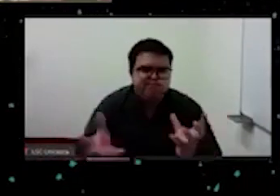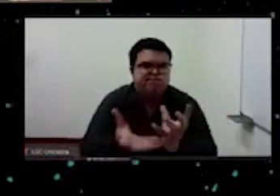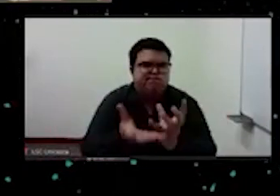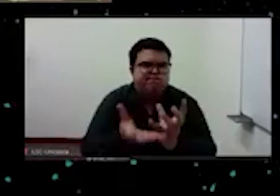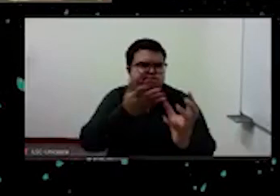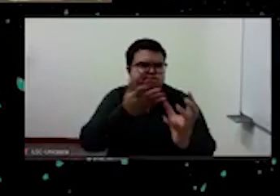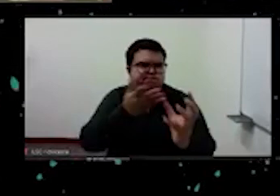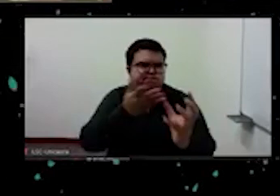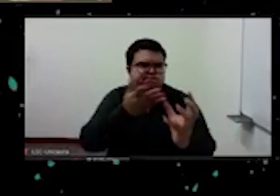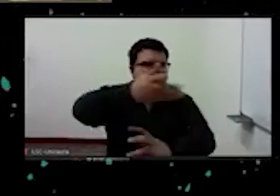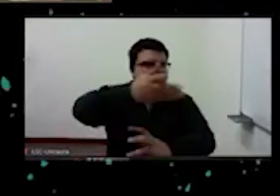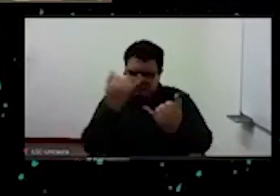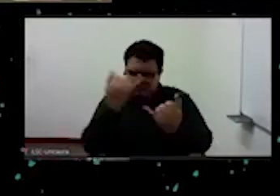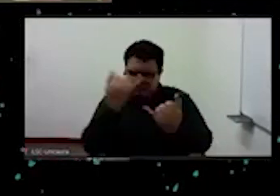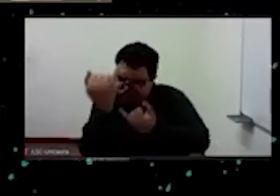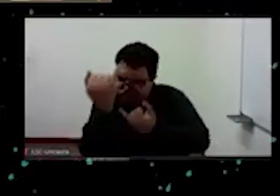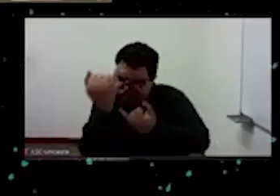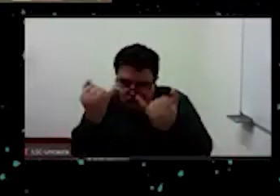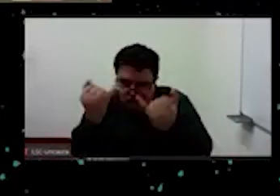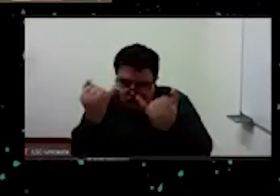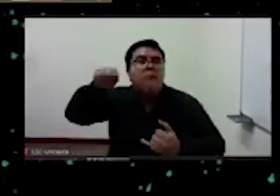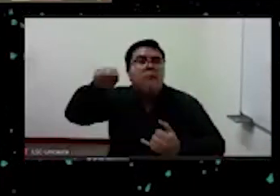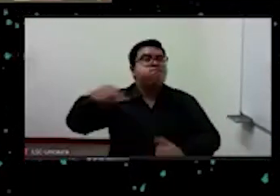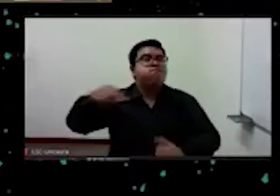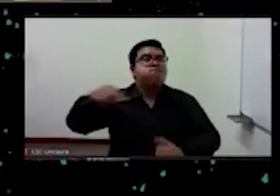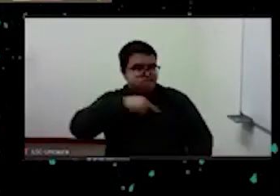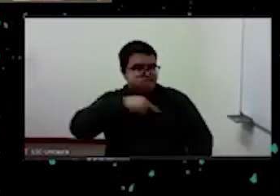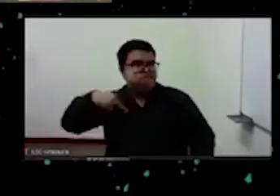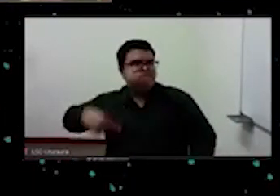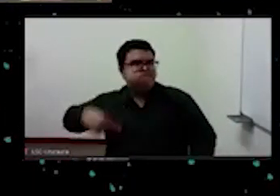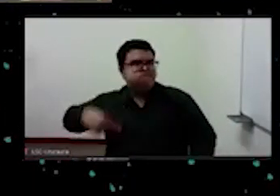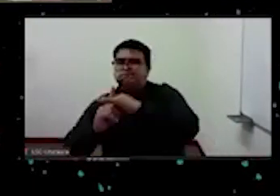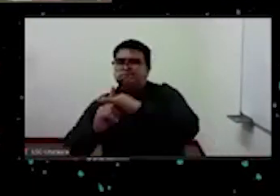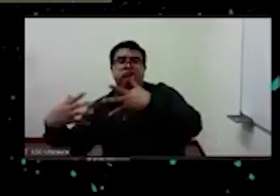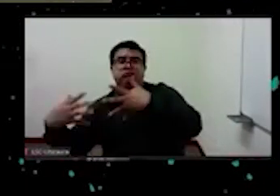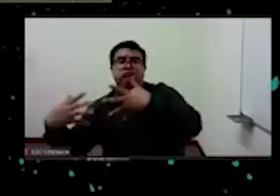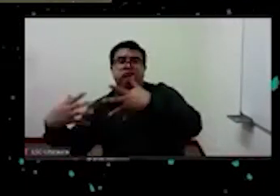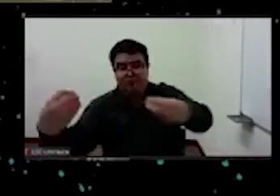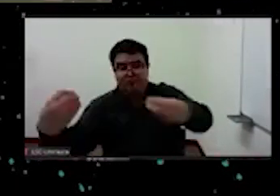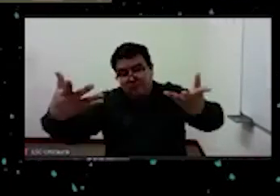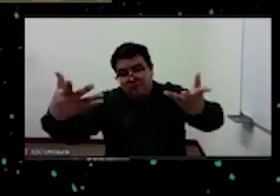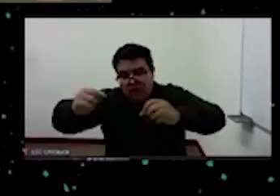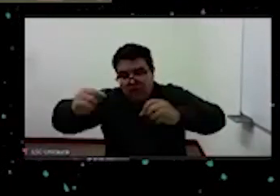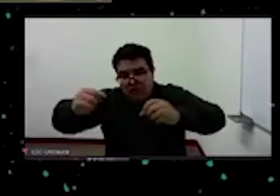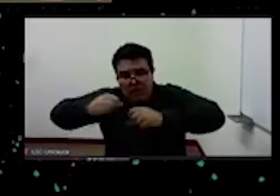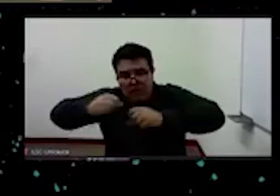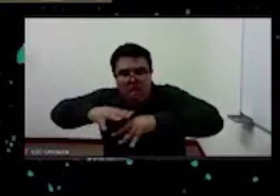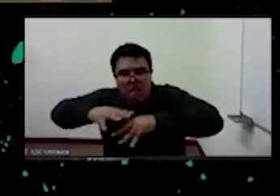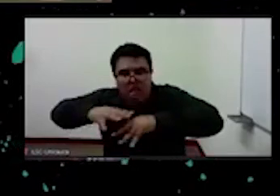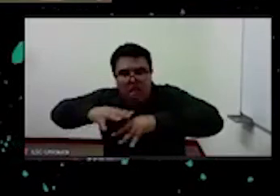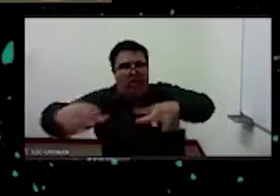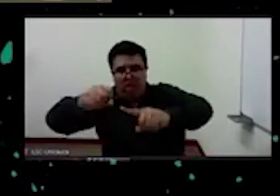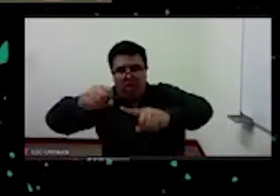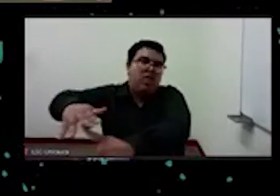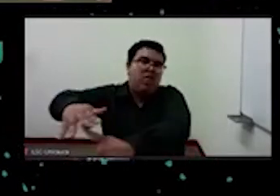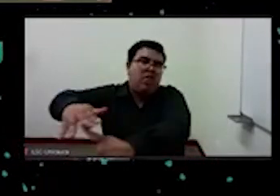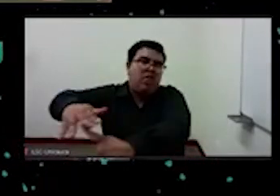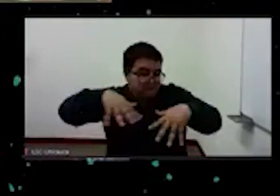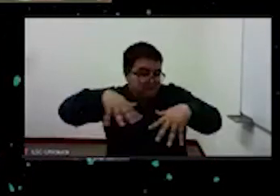creando en China y de China puede naturalmente difundirse en el mundo